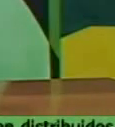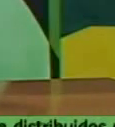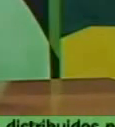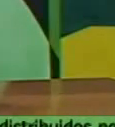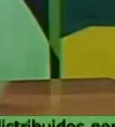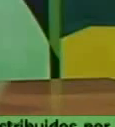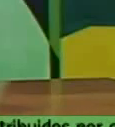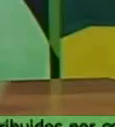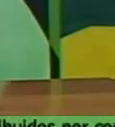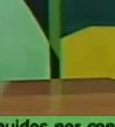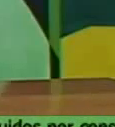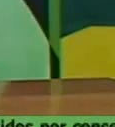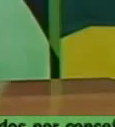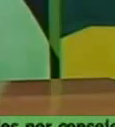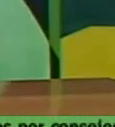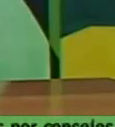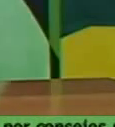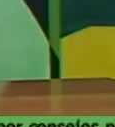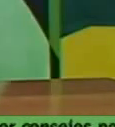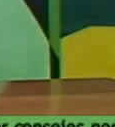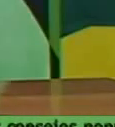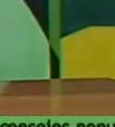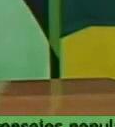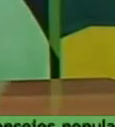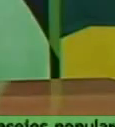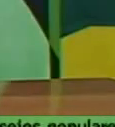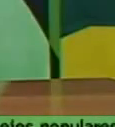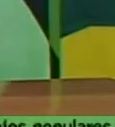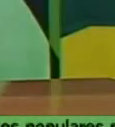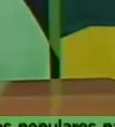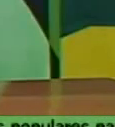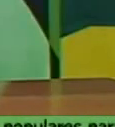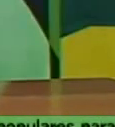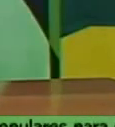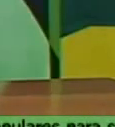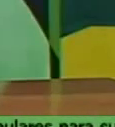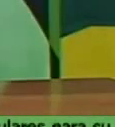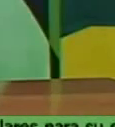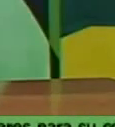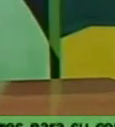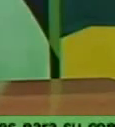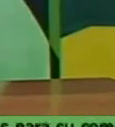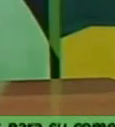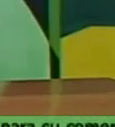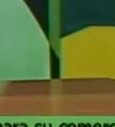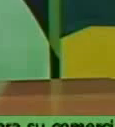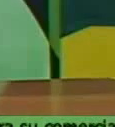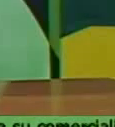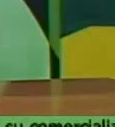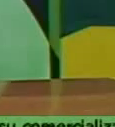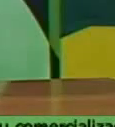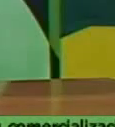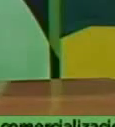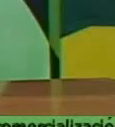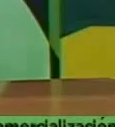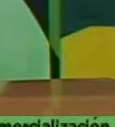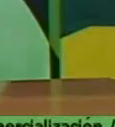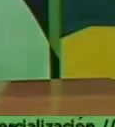ley fue publicada en enero del año 2021 de este año y las complementarias salieron en